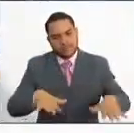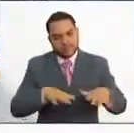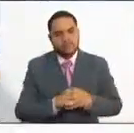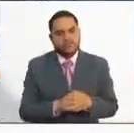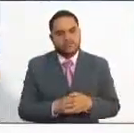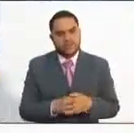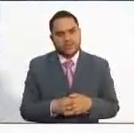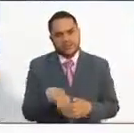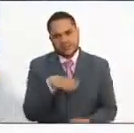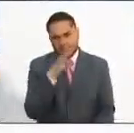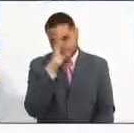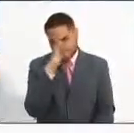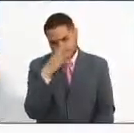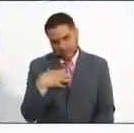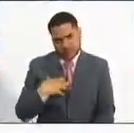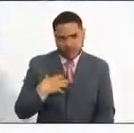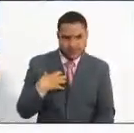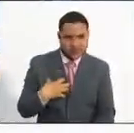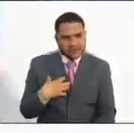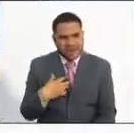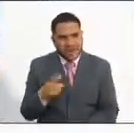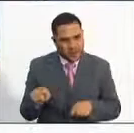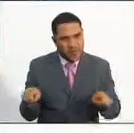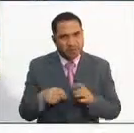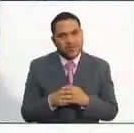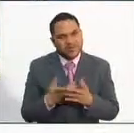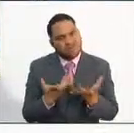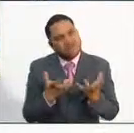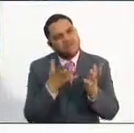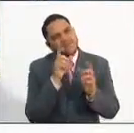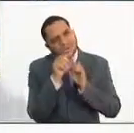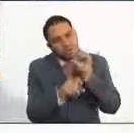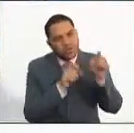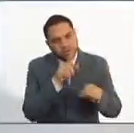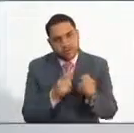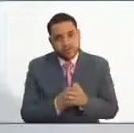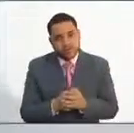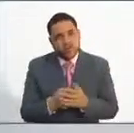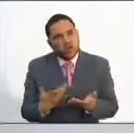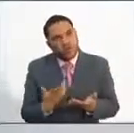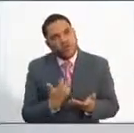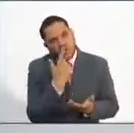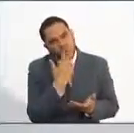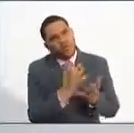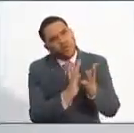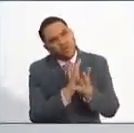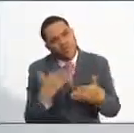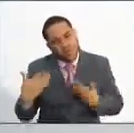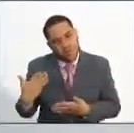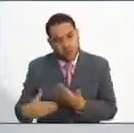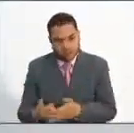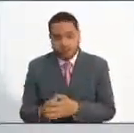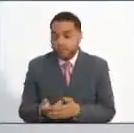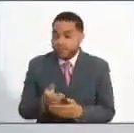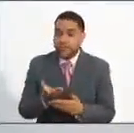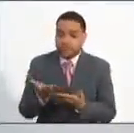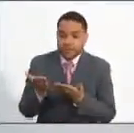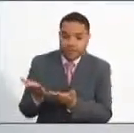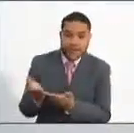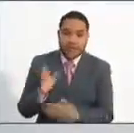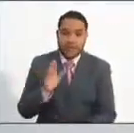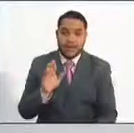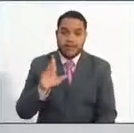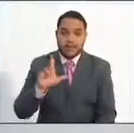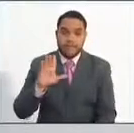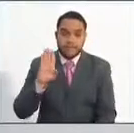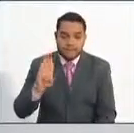inquietudes, muchas dudas de personas que quieren justamente conocer los detalles de todo este proceso. Tenemos una pregunta para la comisionada Blanca Clemencia Romero